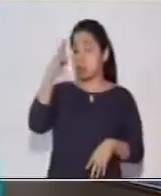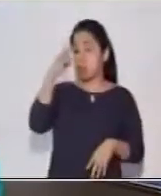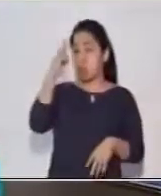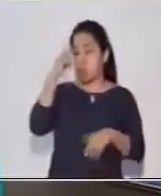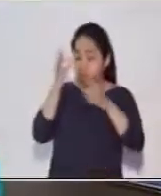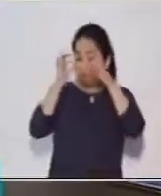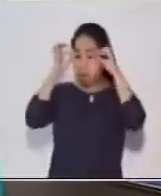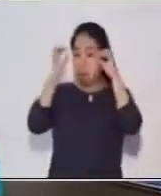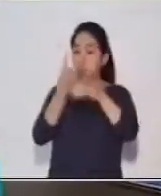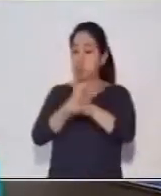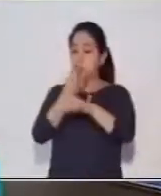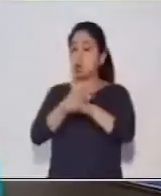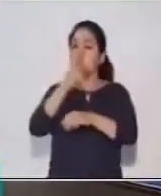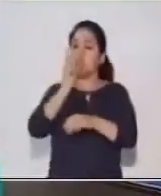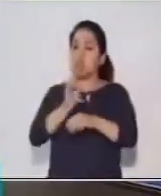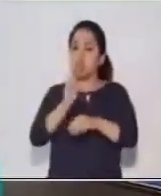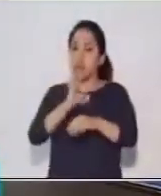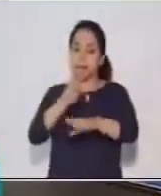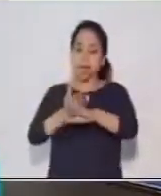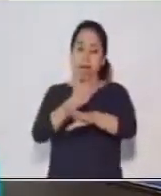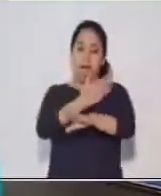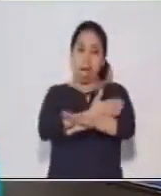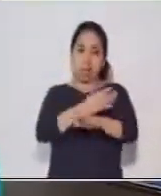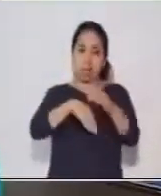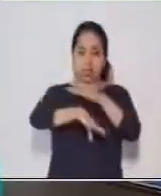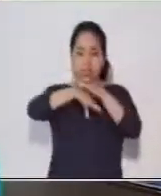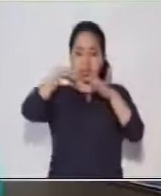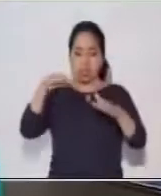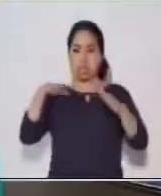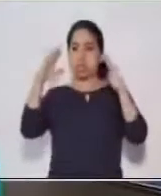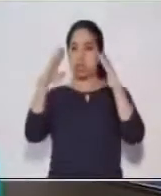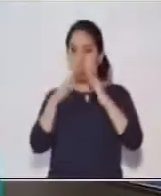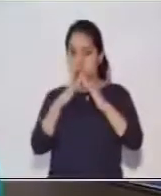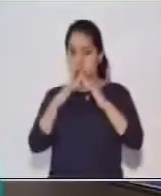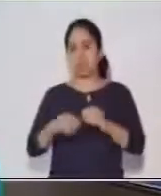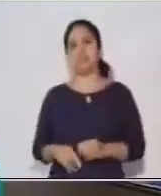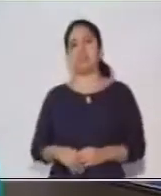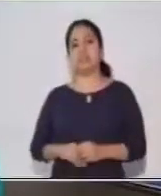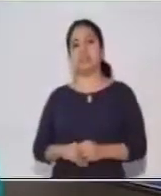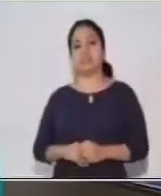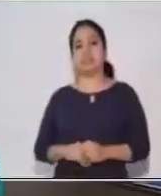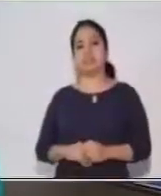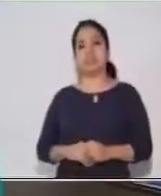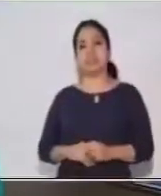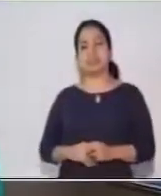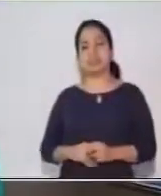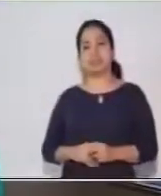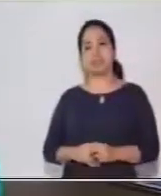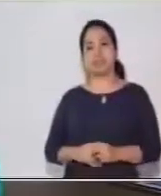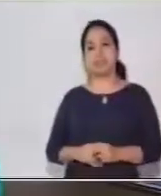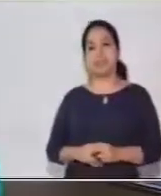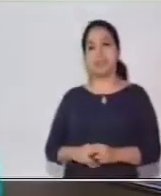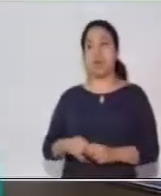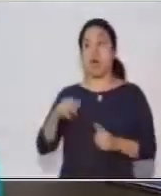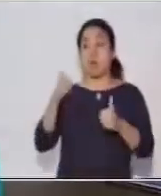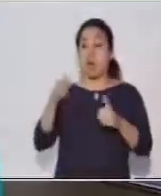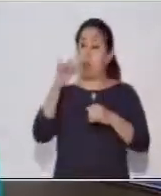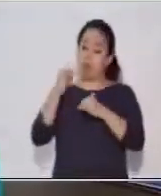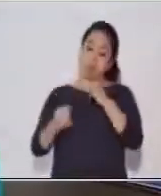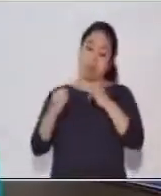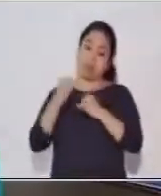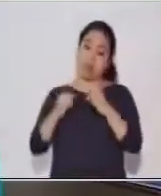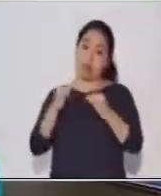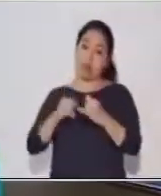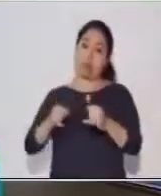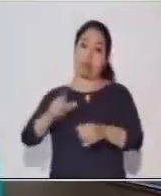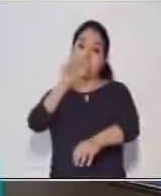siempre antes de salir de su casa. Muy bien. Y con esto terminamos nuestro